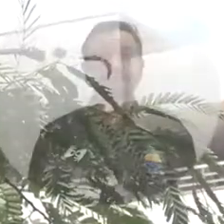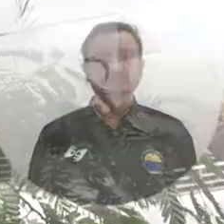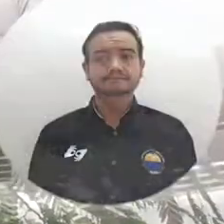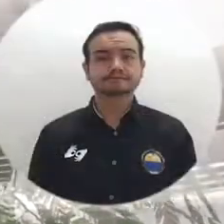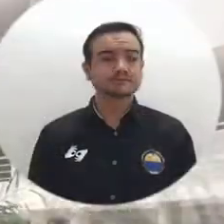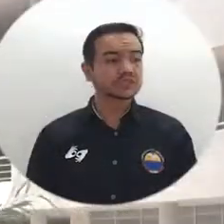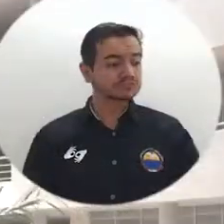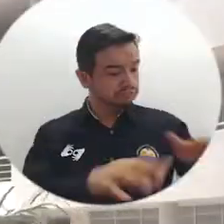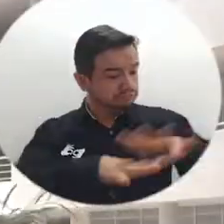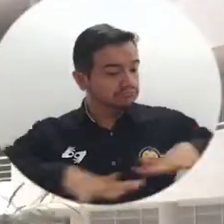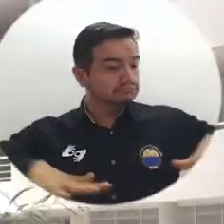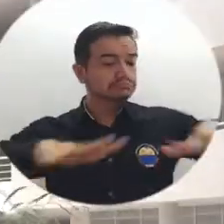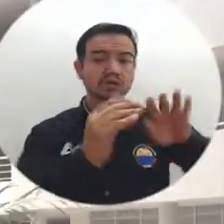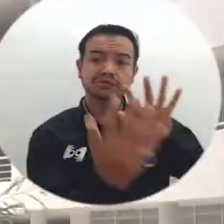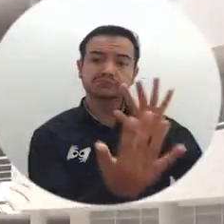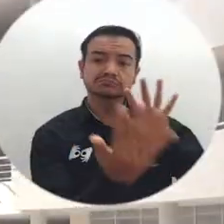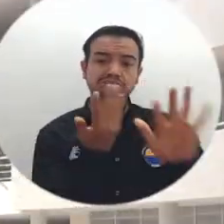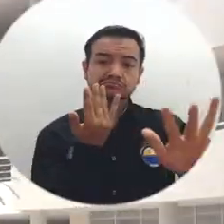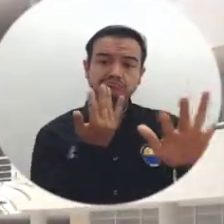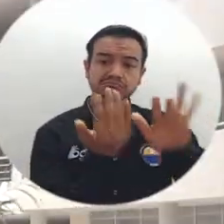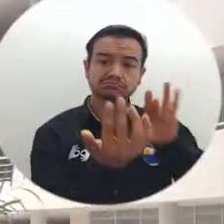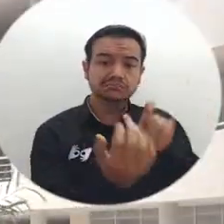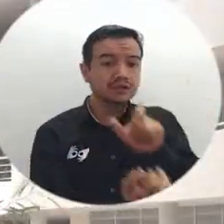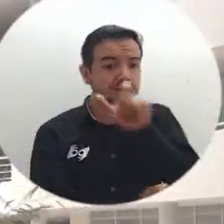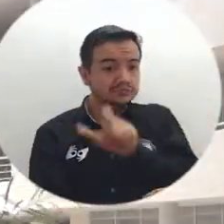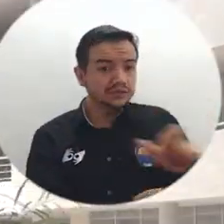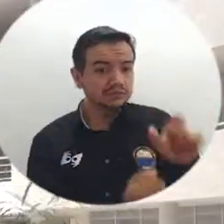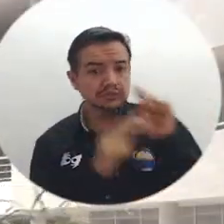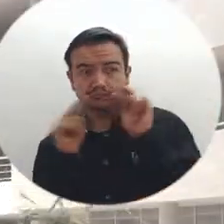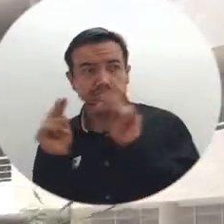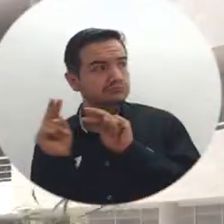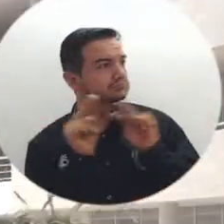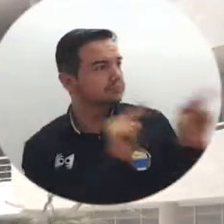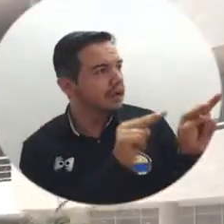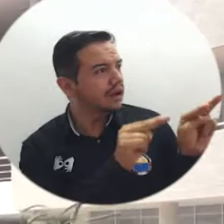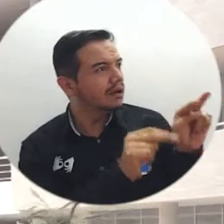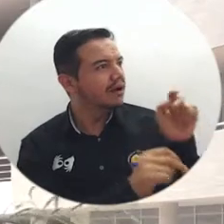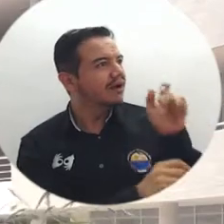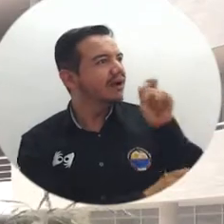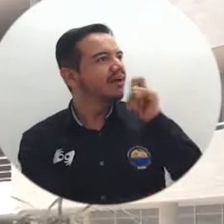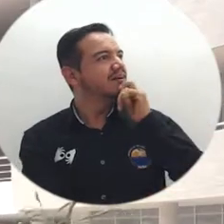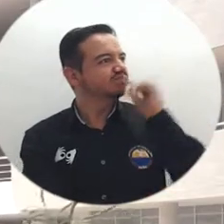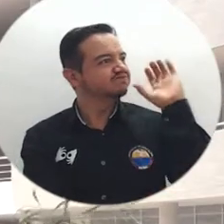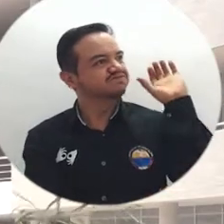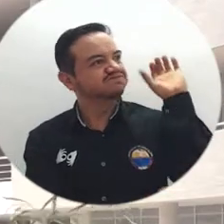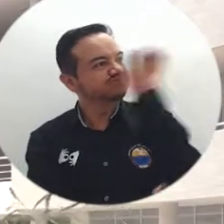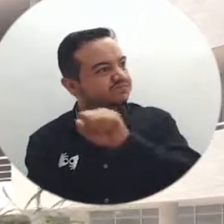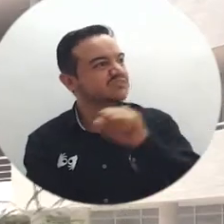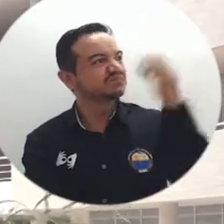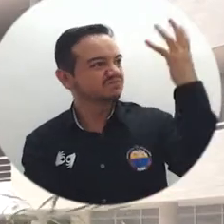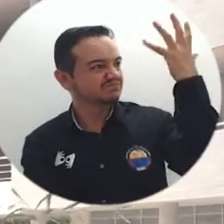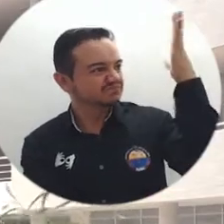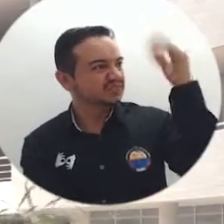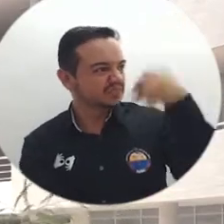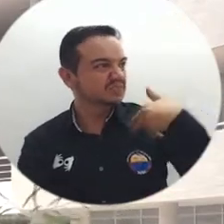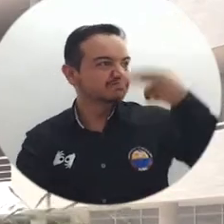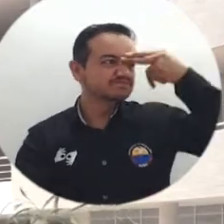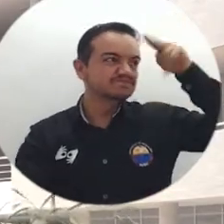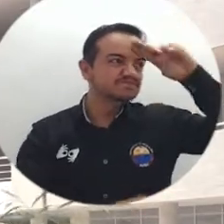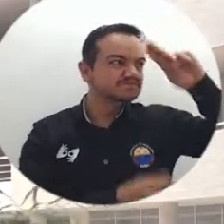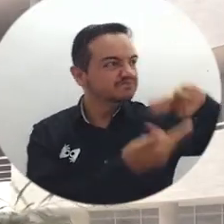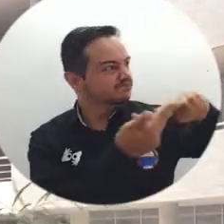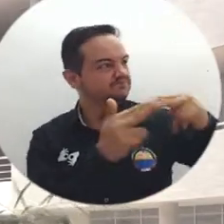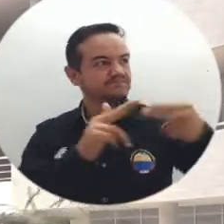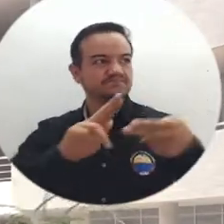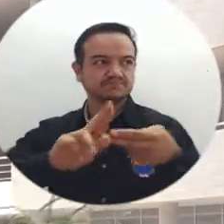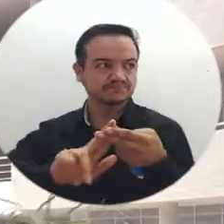Pues es un lugar muy concurrido donde las personas pues pueden darse cuenta de la iniciativa y